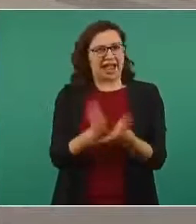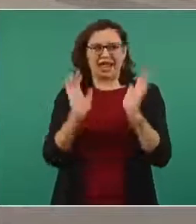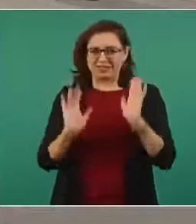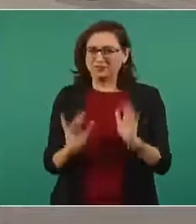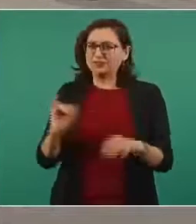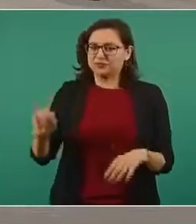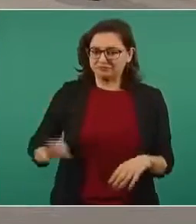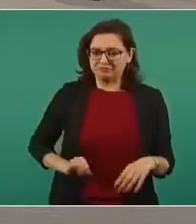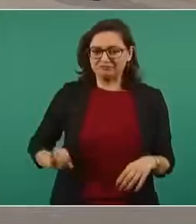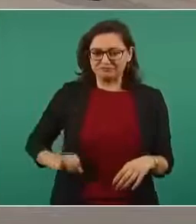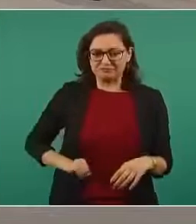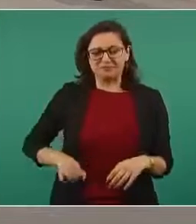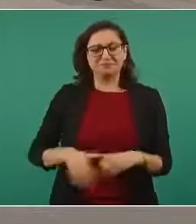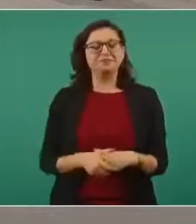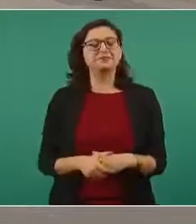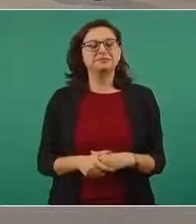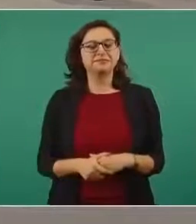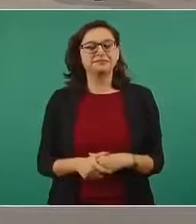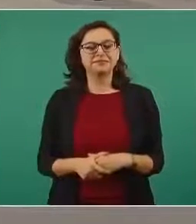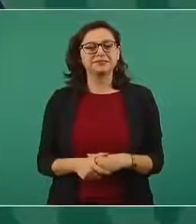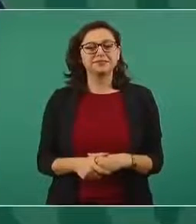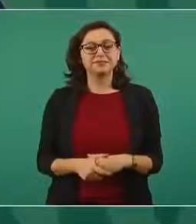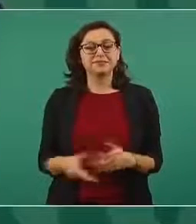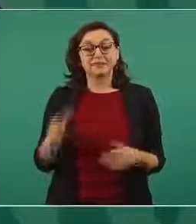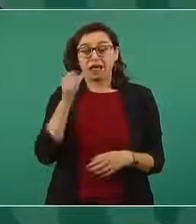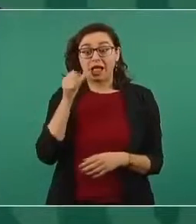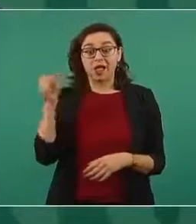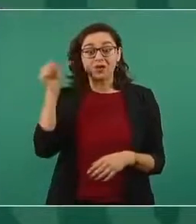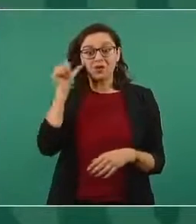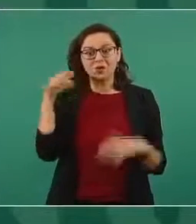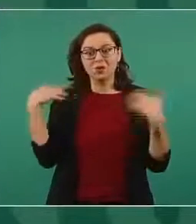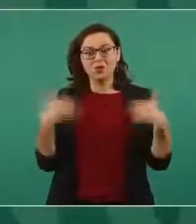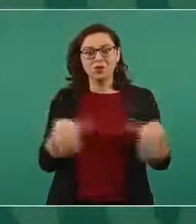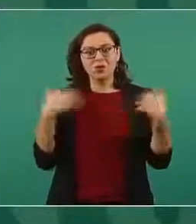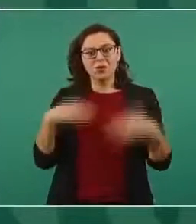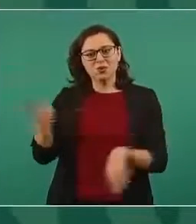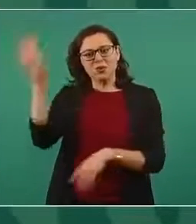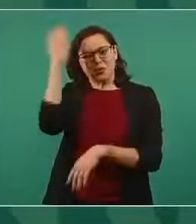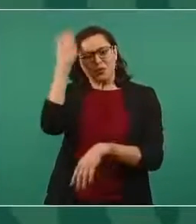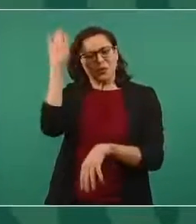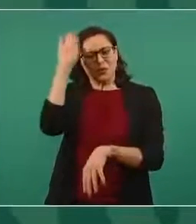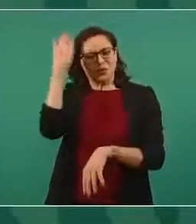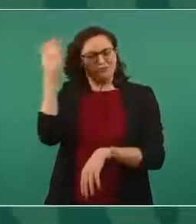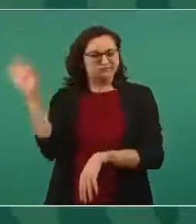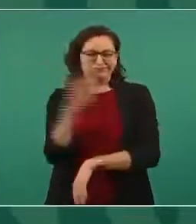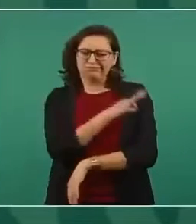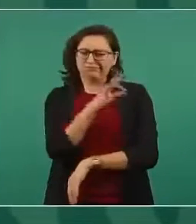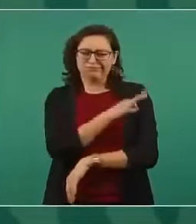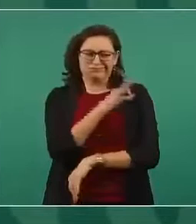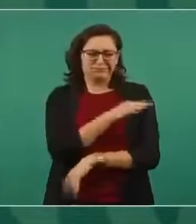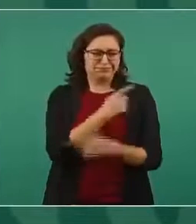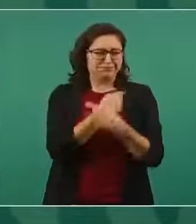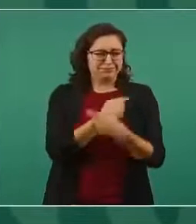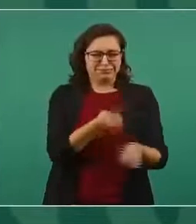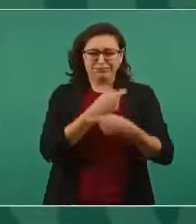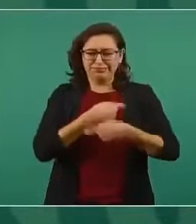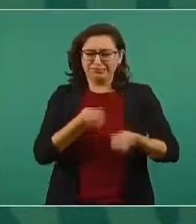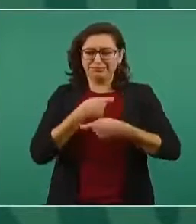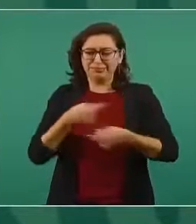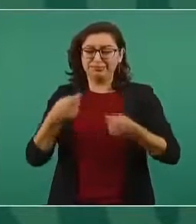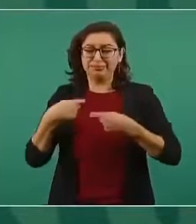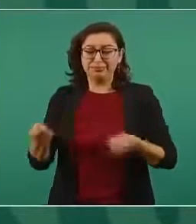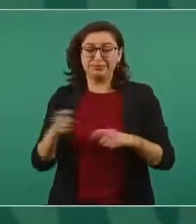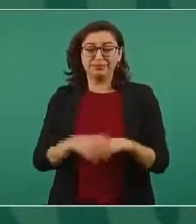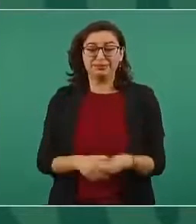interesante, ayer fue récord en vacunas, se